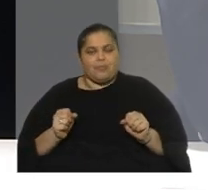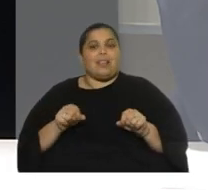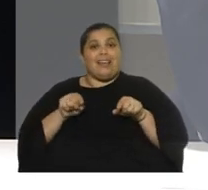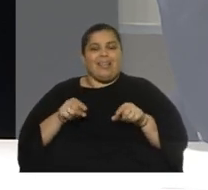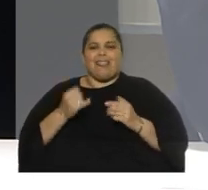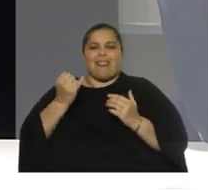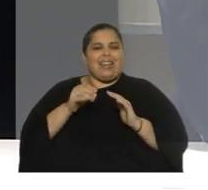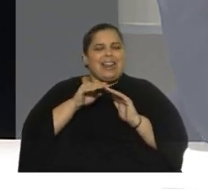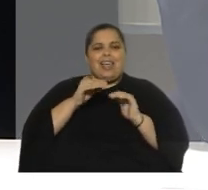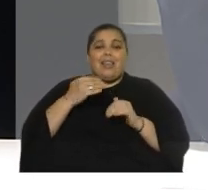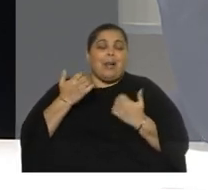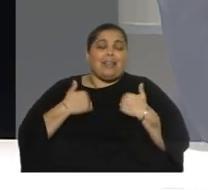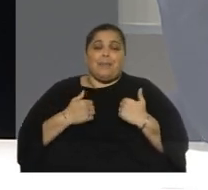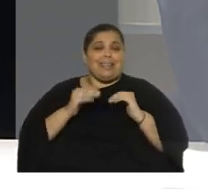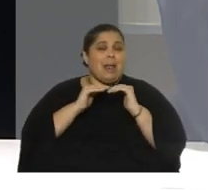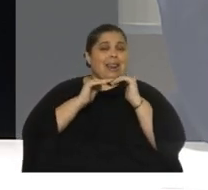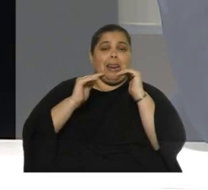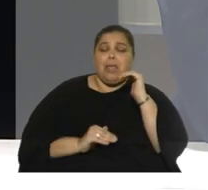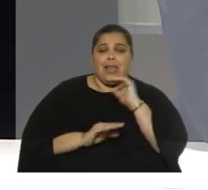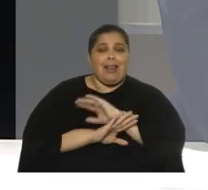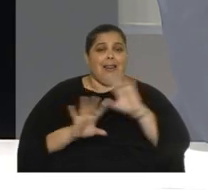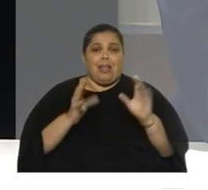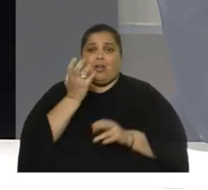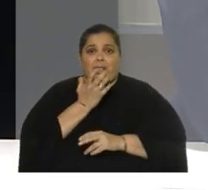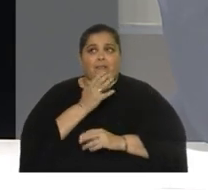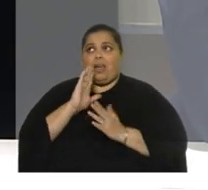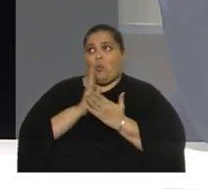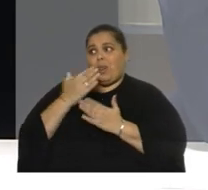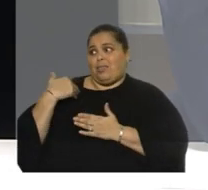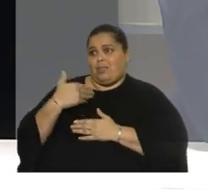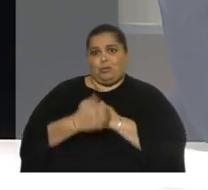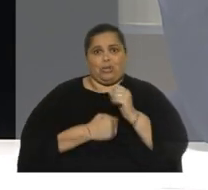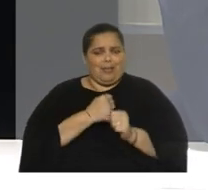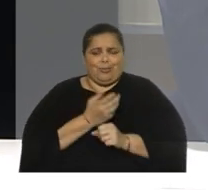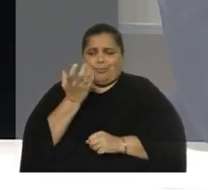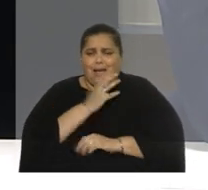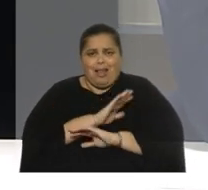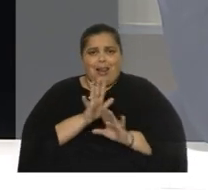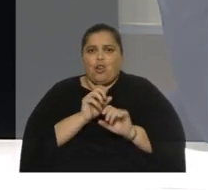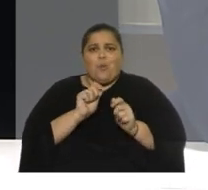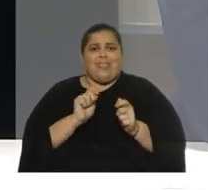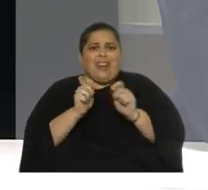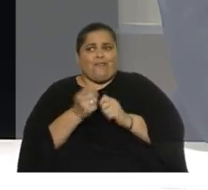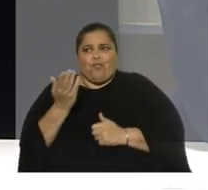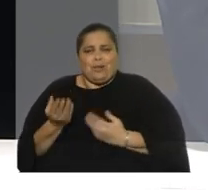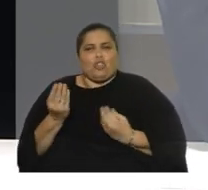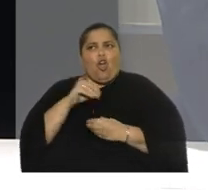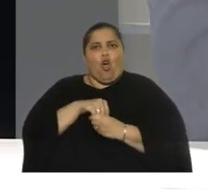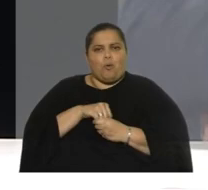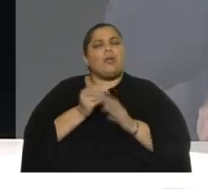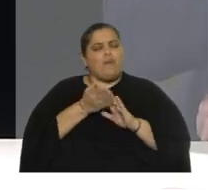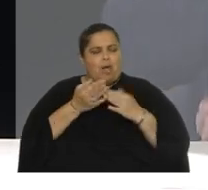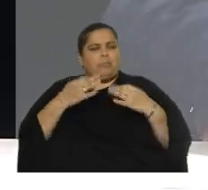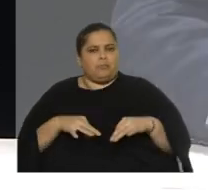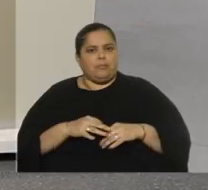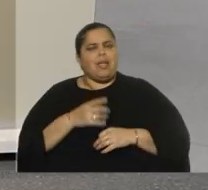un bajísimo nivel de los últimos años no pueden hacer una transformación se va a hacer se va a hacer ¿no le